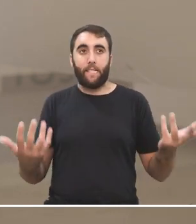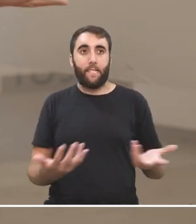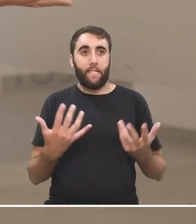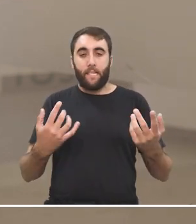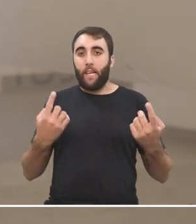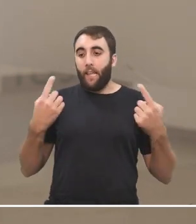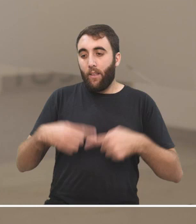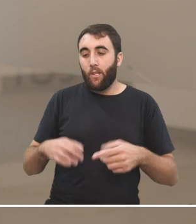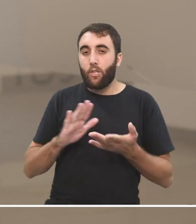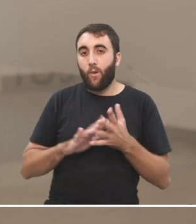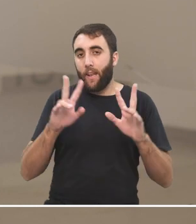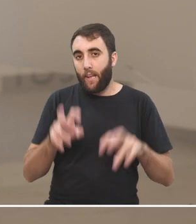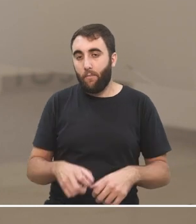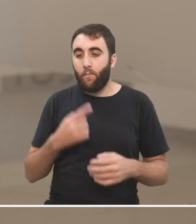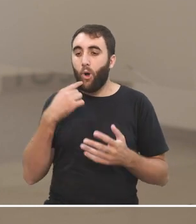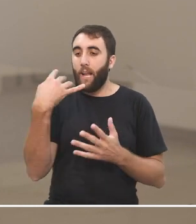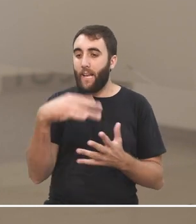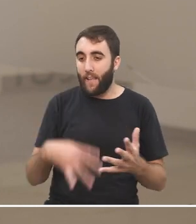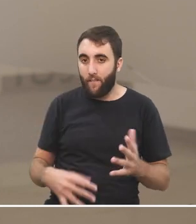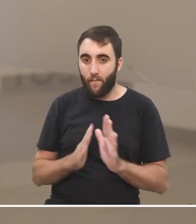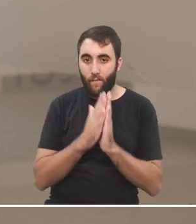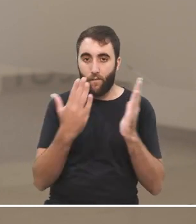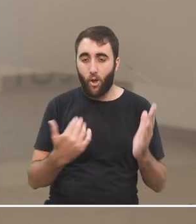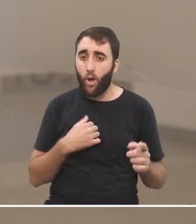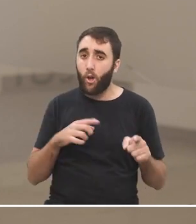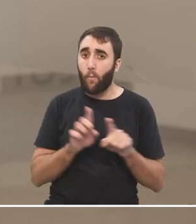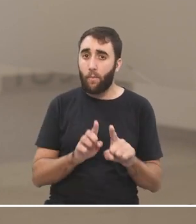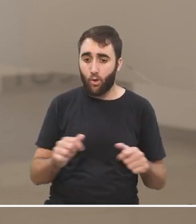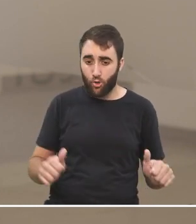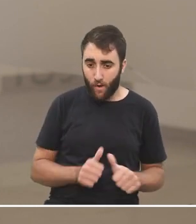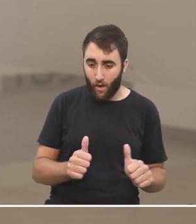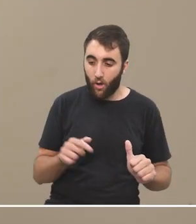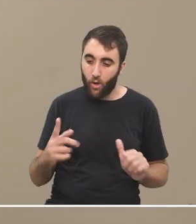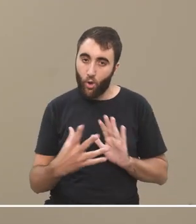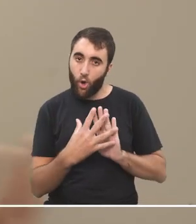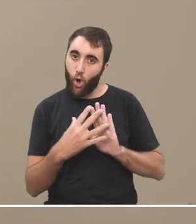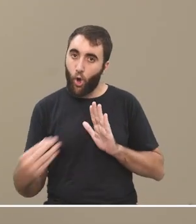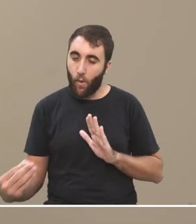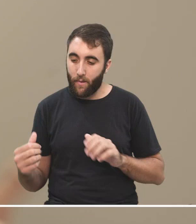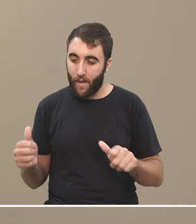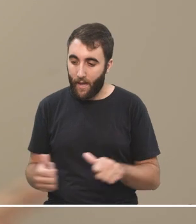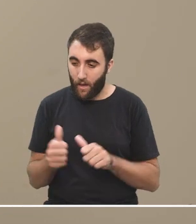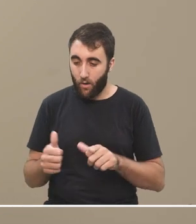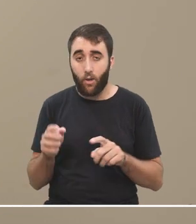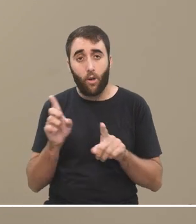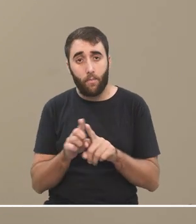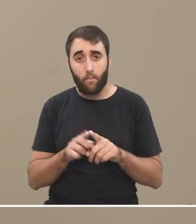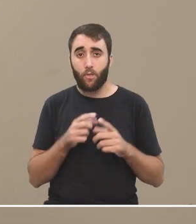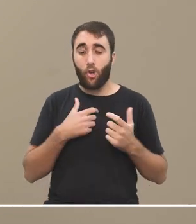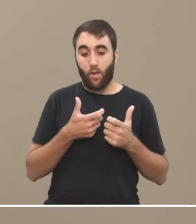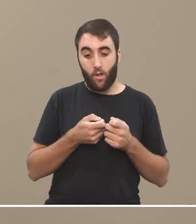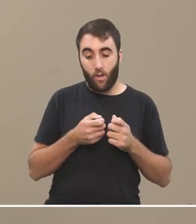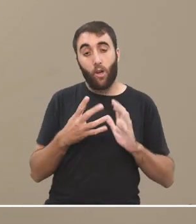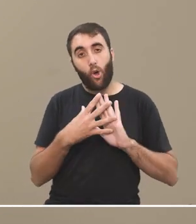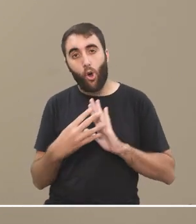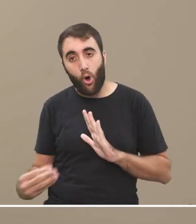discutir sobre temas interesantes o leer un libro lo que sea bueno hacerlo y probablemente sea contagioso así como es contagioso como